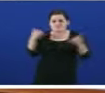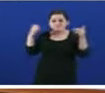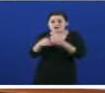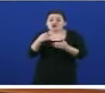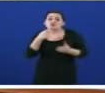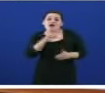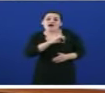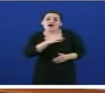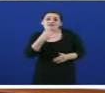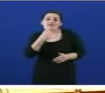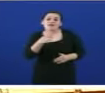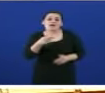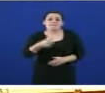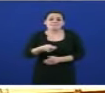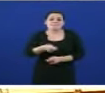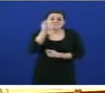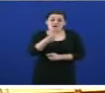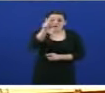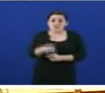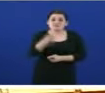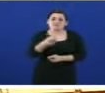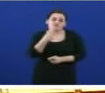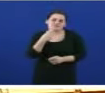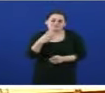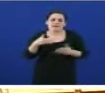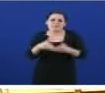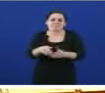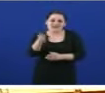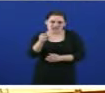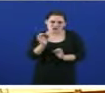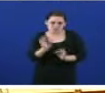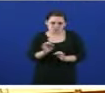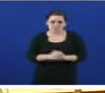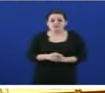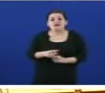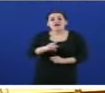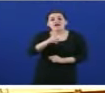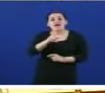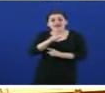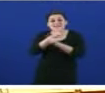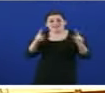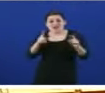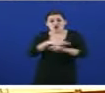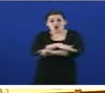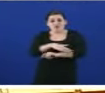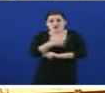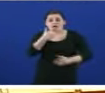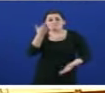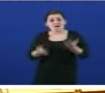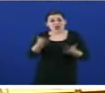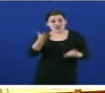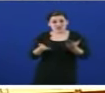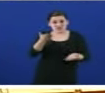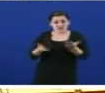supoño que falaba de mariñeiros. Mais ben, señoría, no seu primeiro ano de goberno o balanzo pois non é bon.